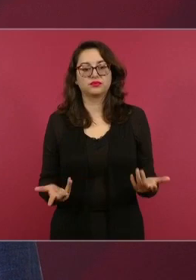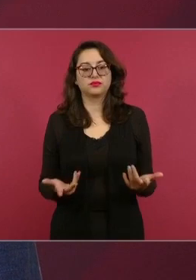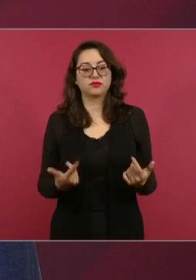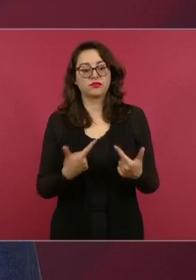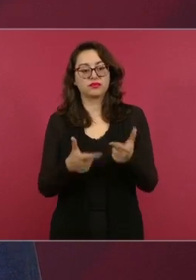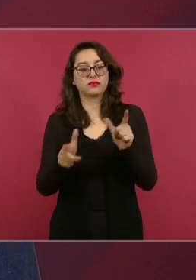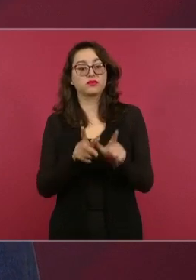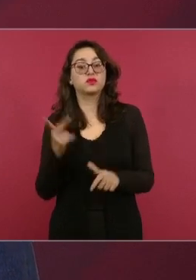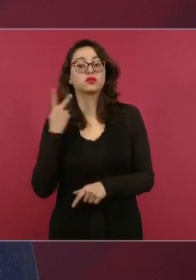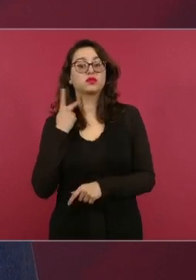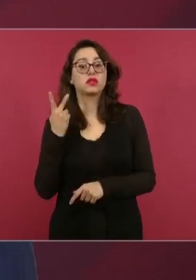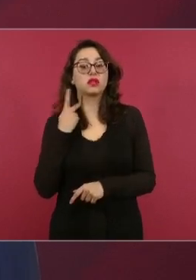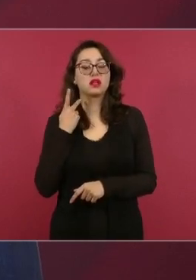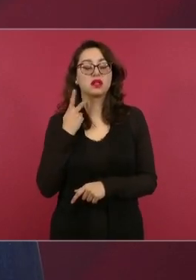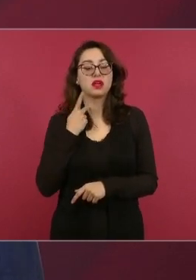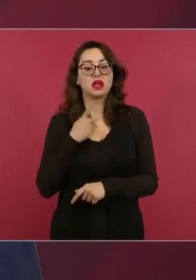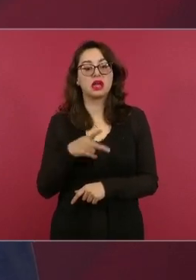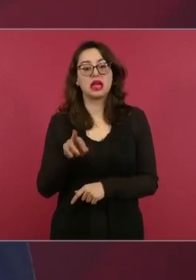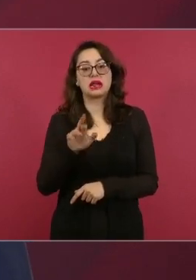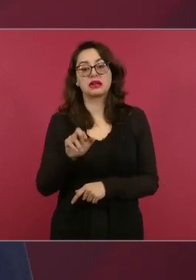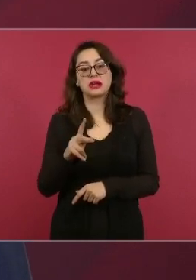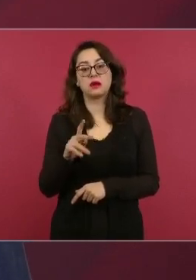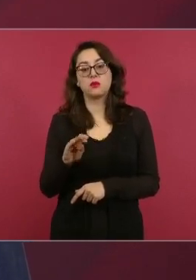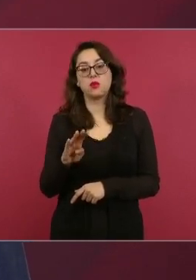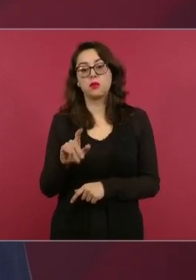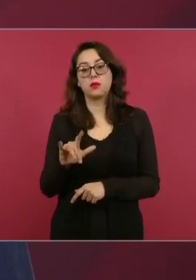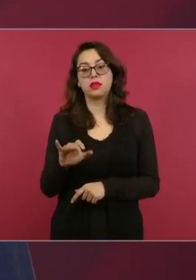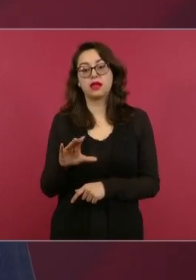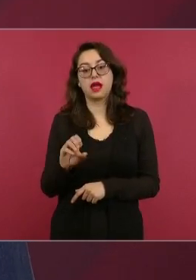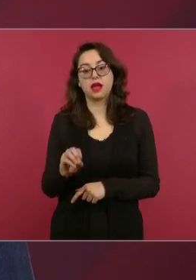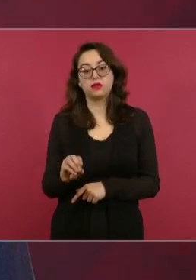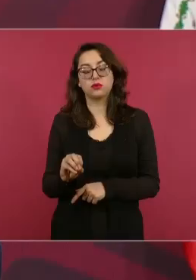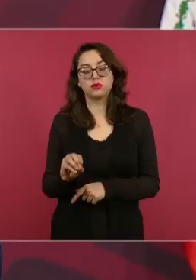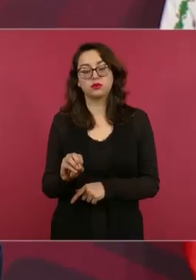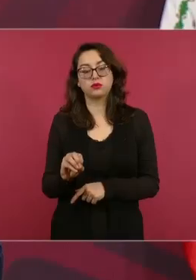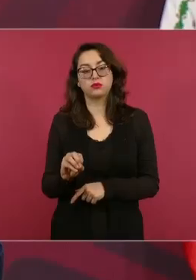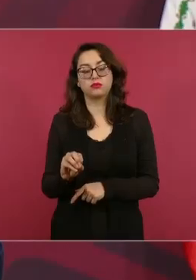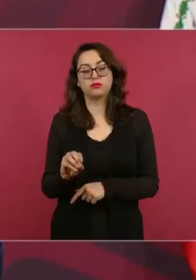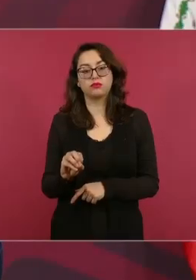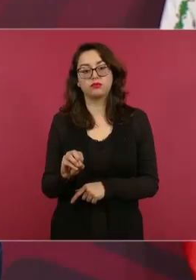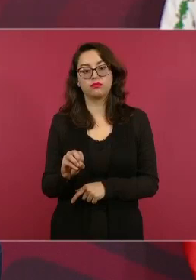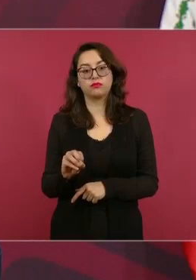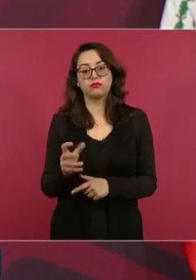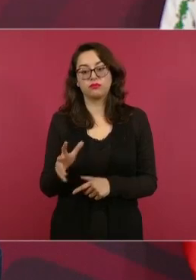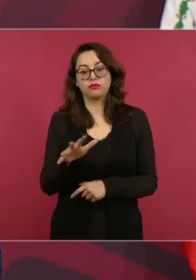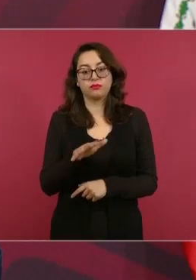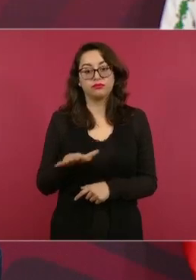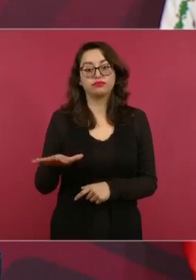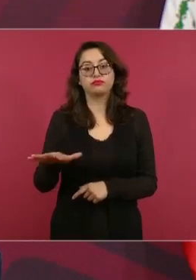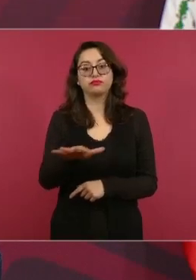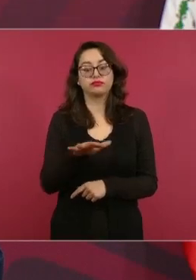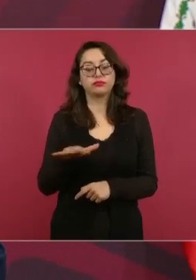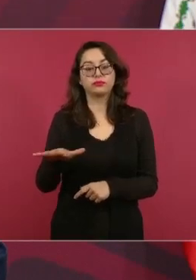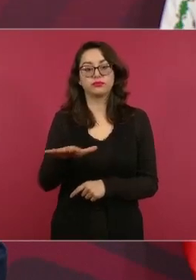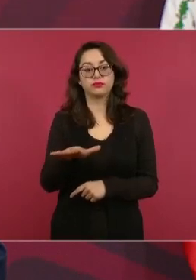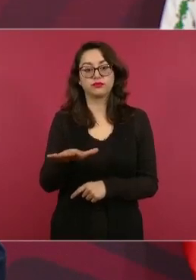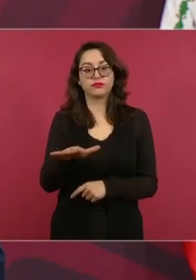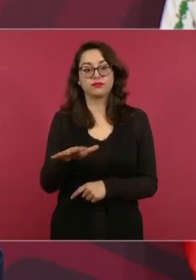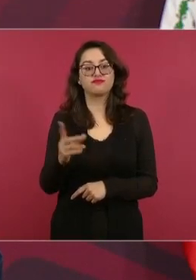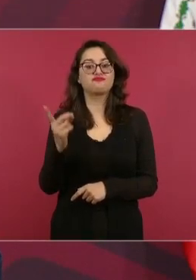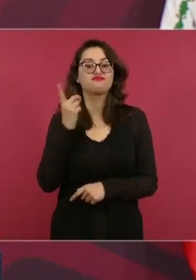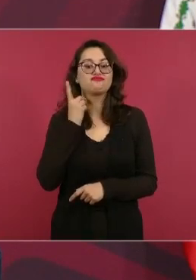Partido Republicano no todos pero sí un sector sobre todo